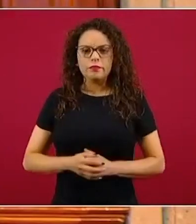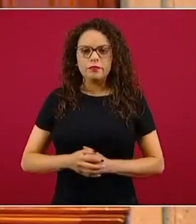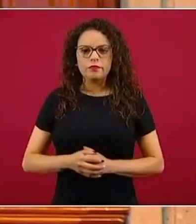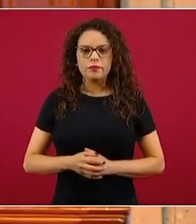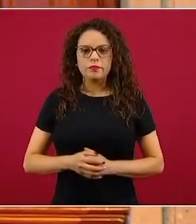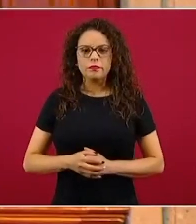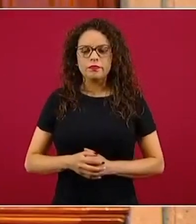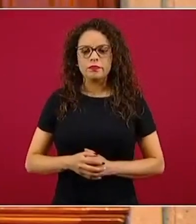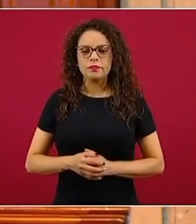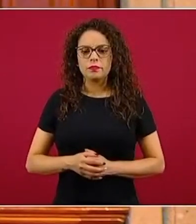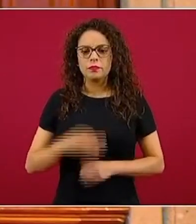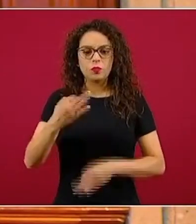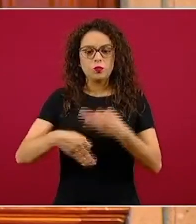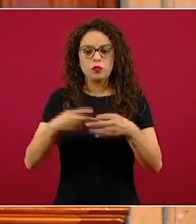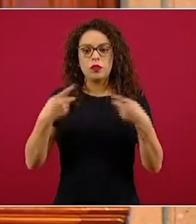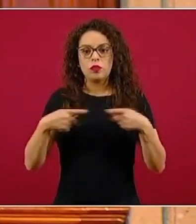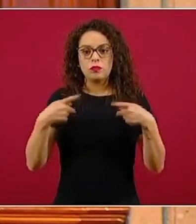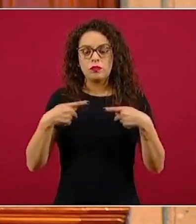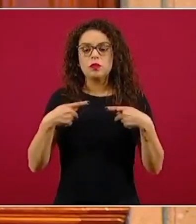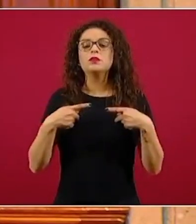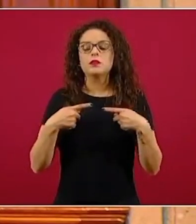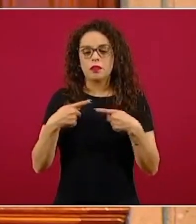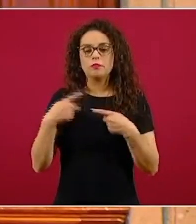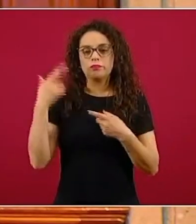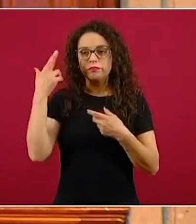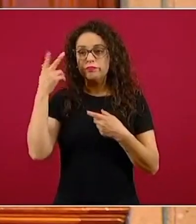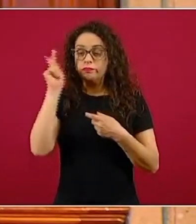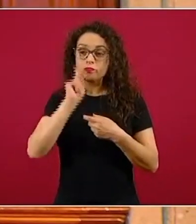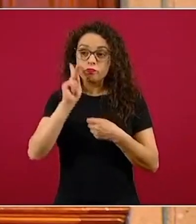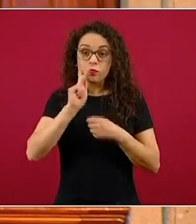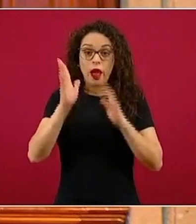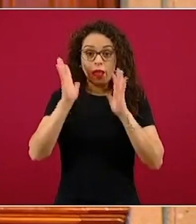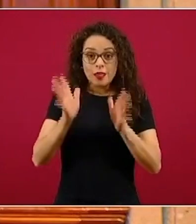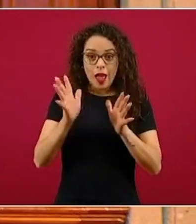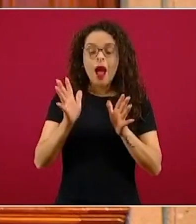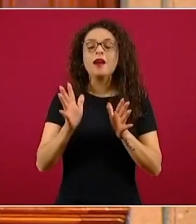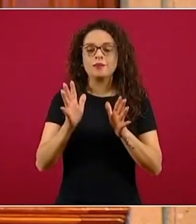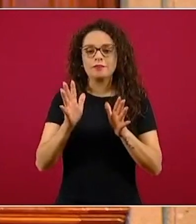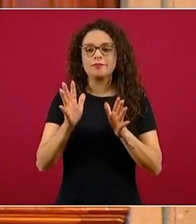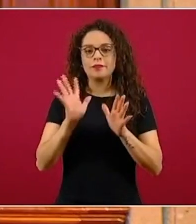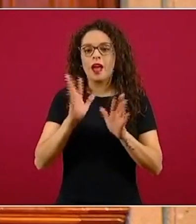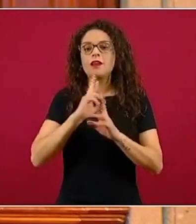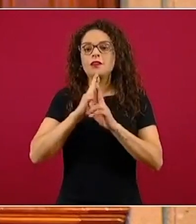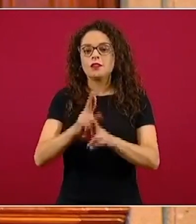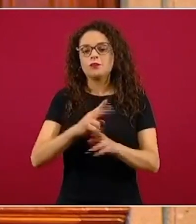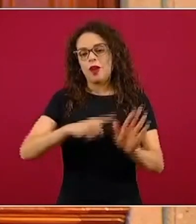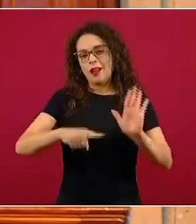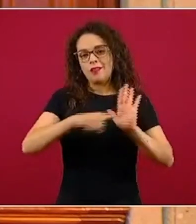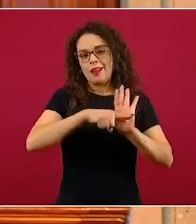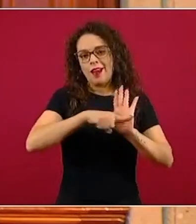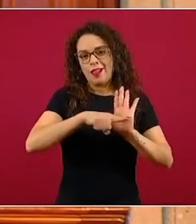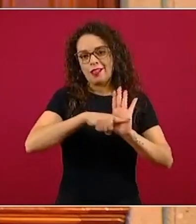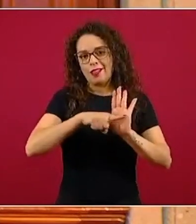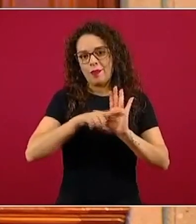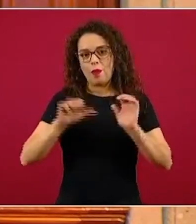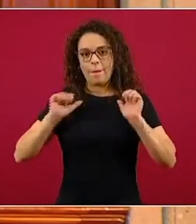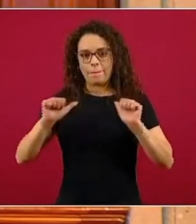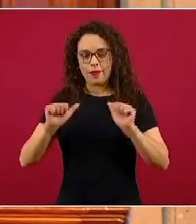personas, que son aquellas que ya dieron negativo a la prueba y que para el día de hoy también son un poco más de un millón